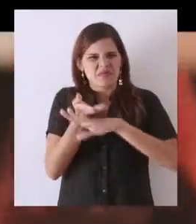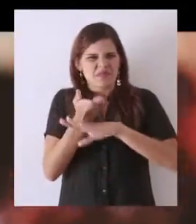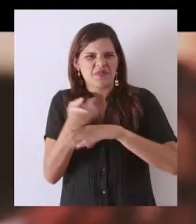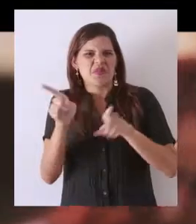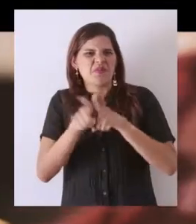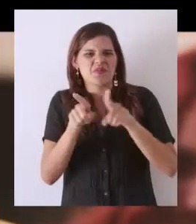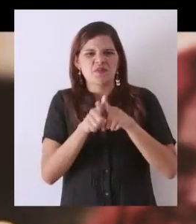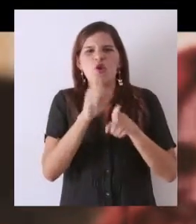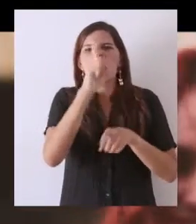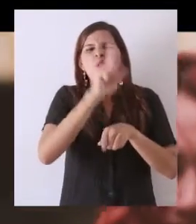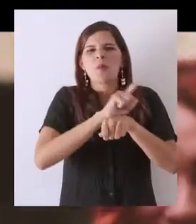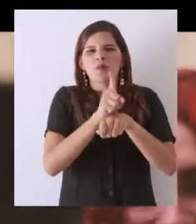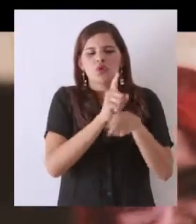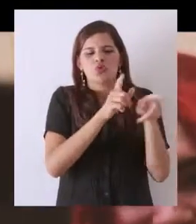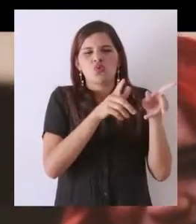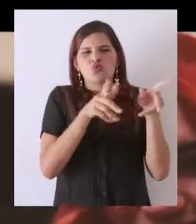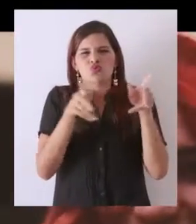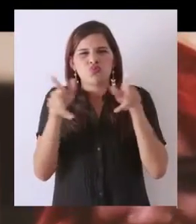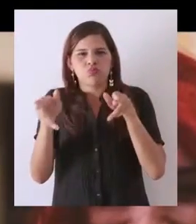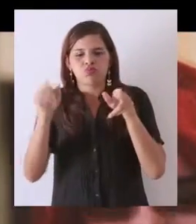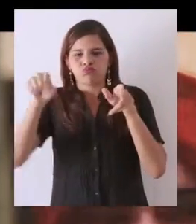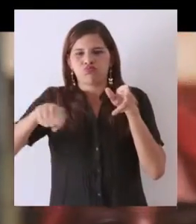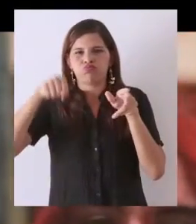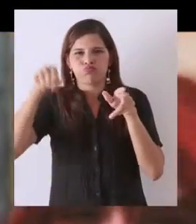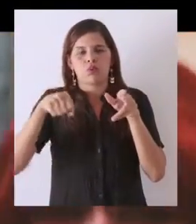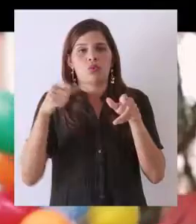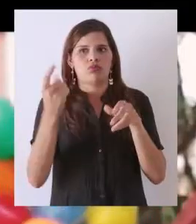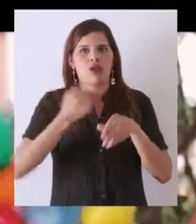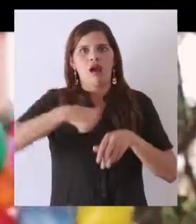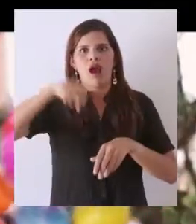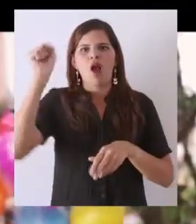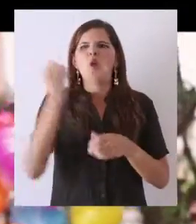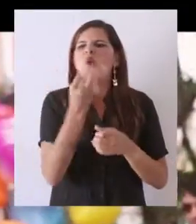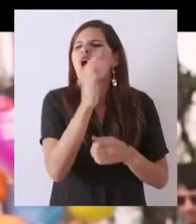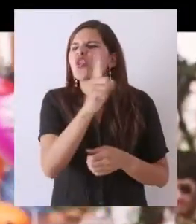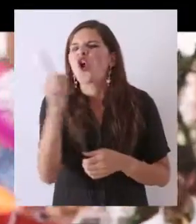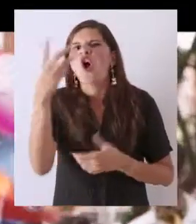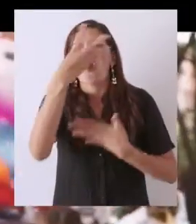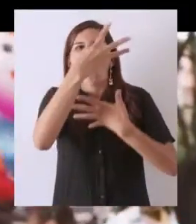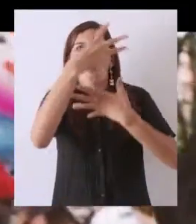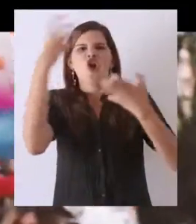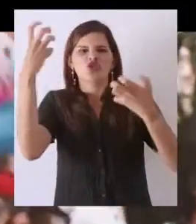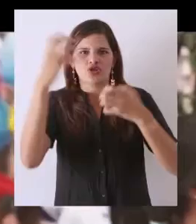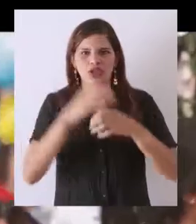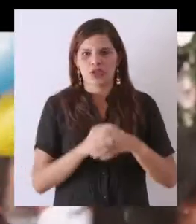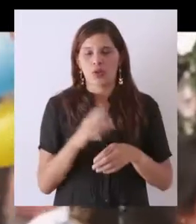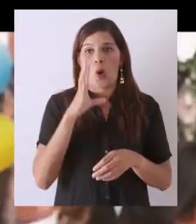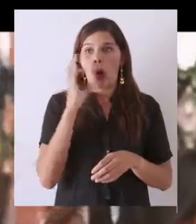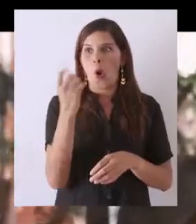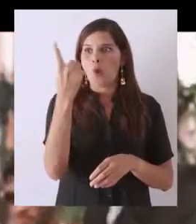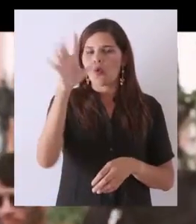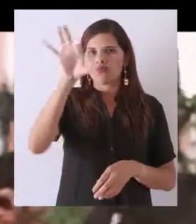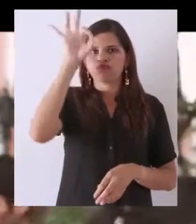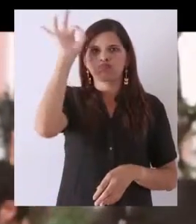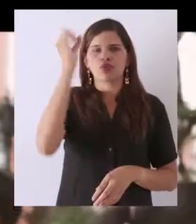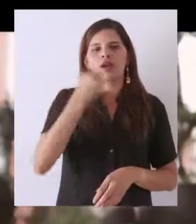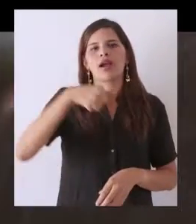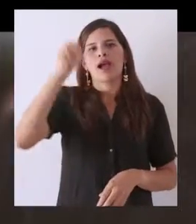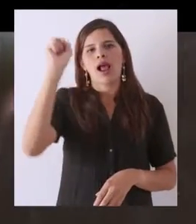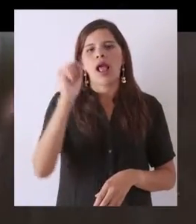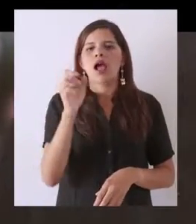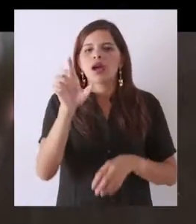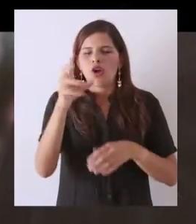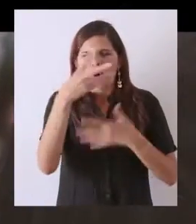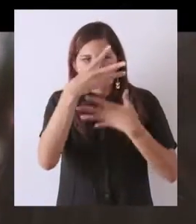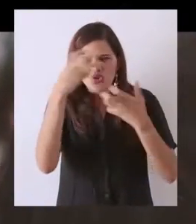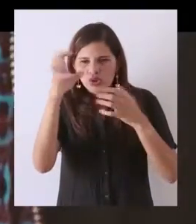propuesta audiovisual consistió en un cortometraje de un minuto y resultó ganadora entre 800 trabajos presentados, de